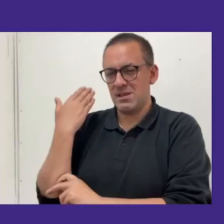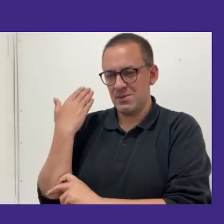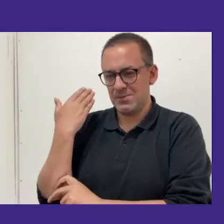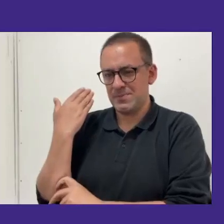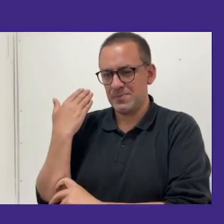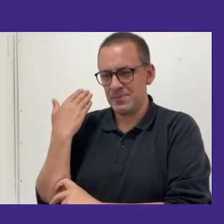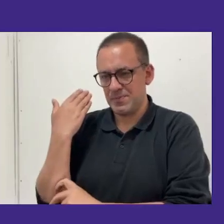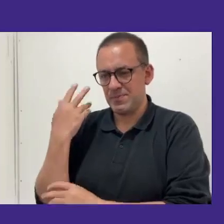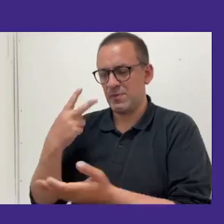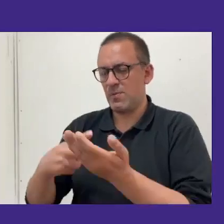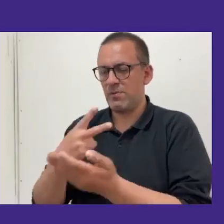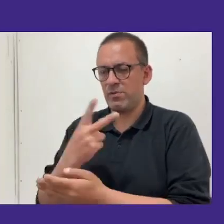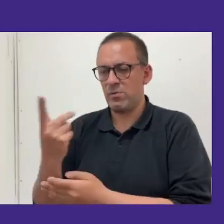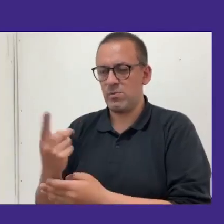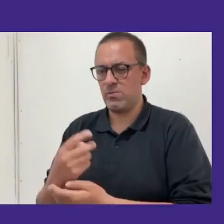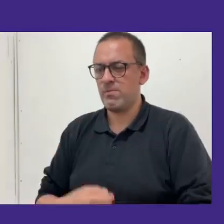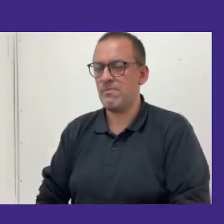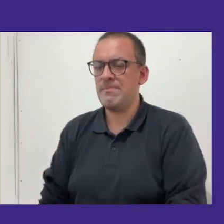2021.